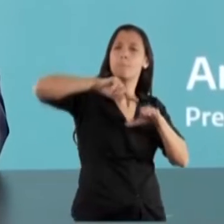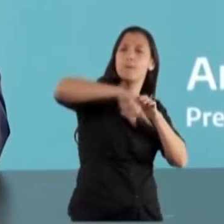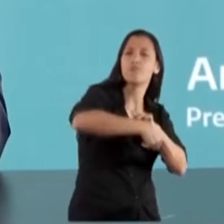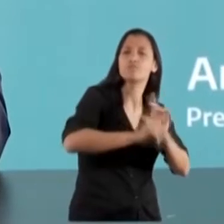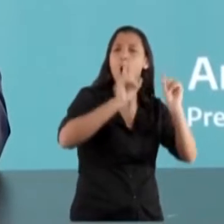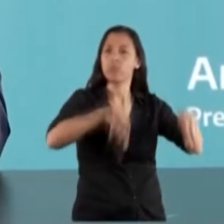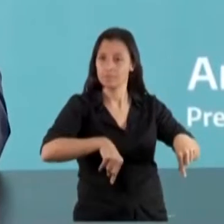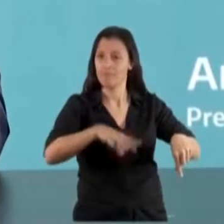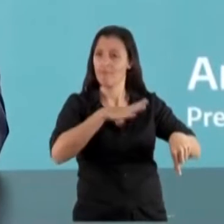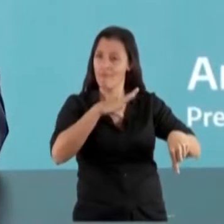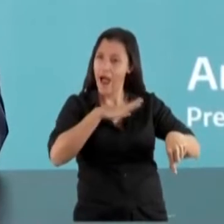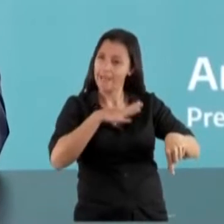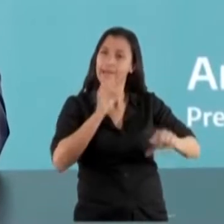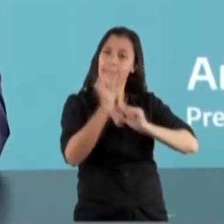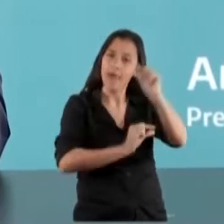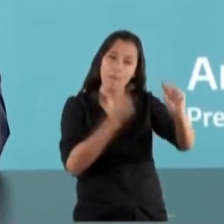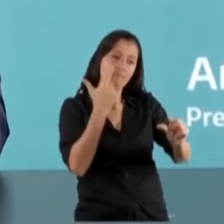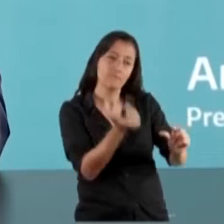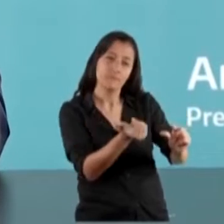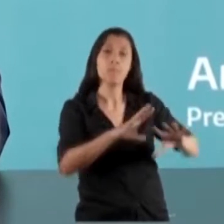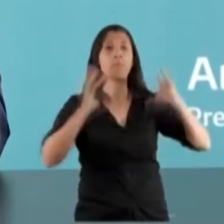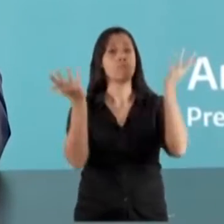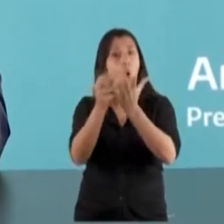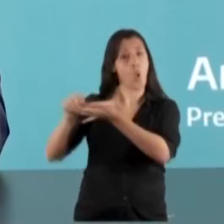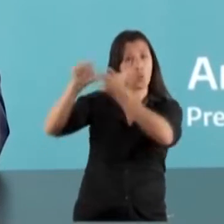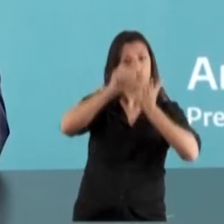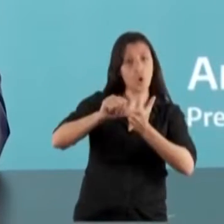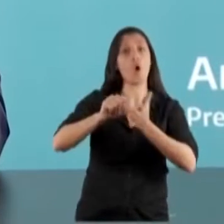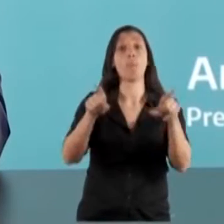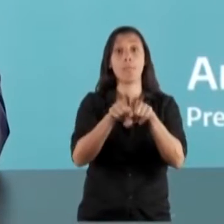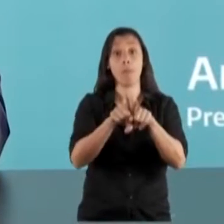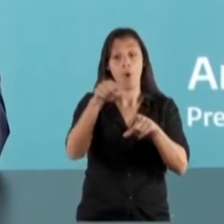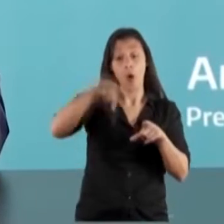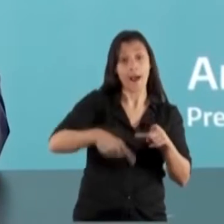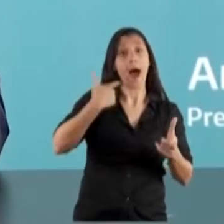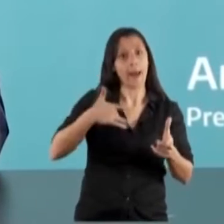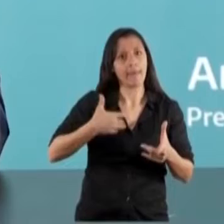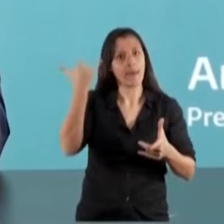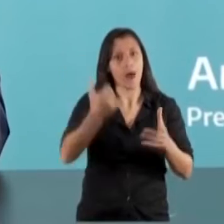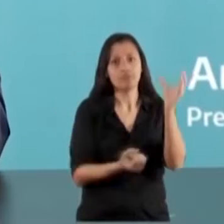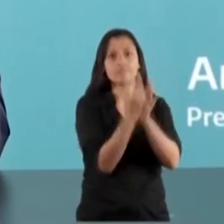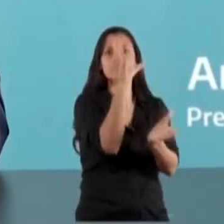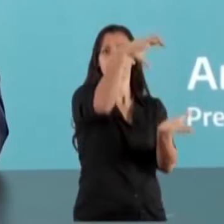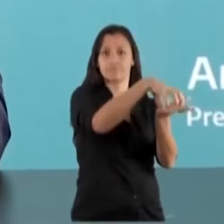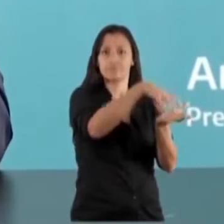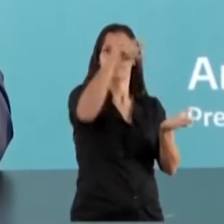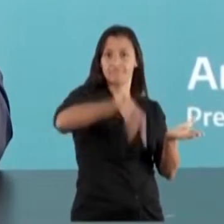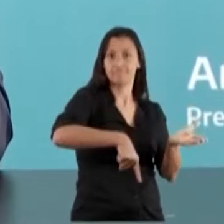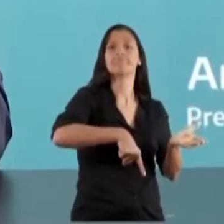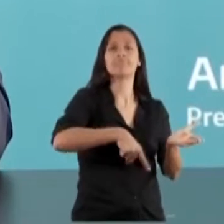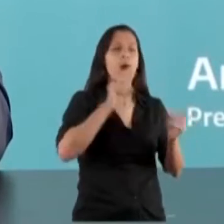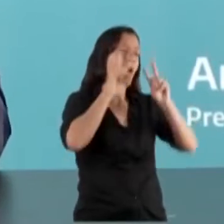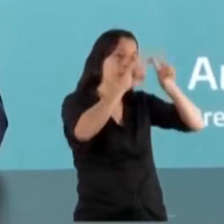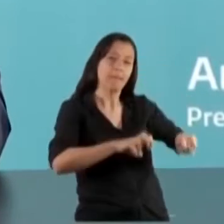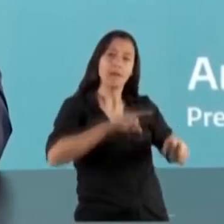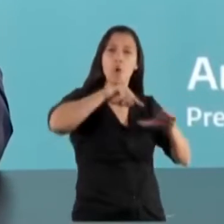en el mundo, digamos. Y uno de estos centros va a estar aquí en la Argentina. Y eso tiene